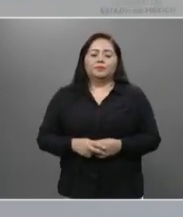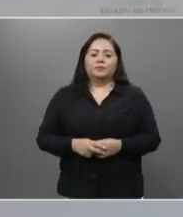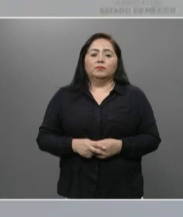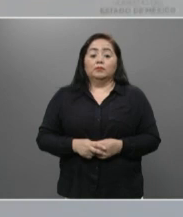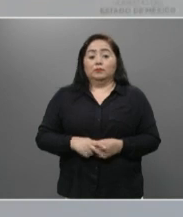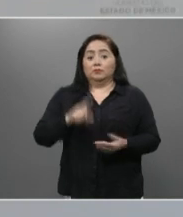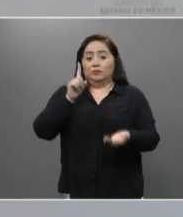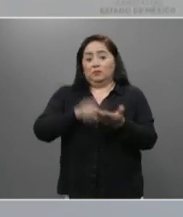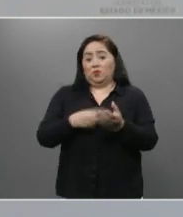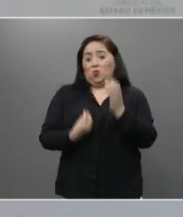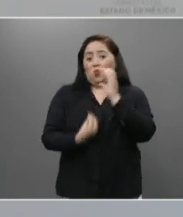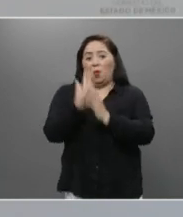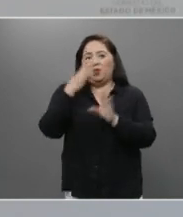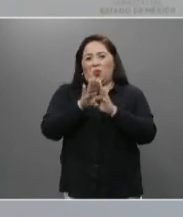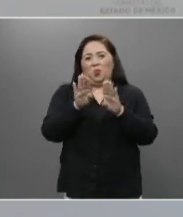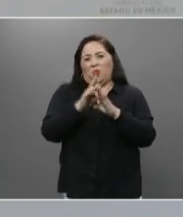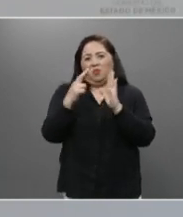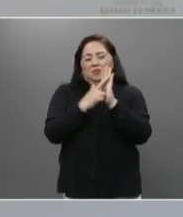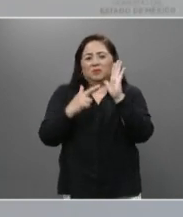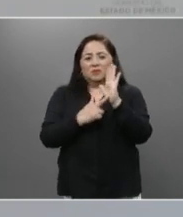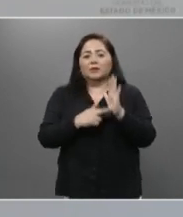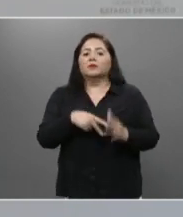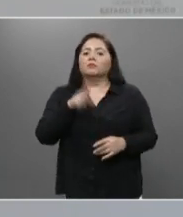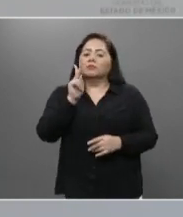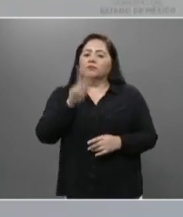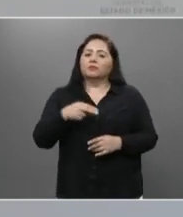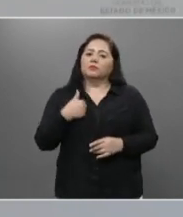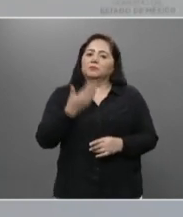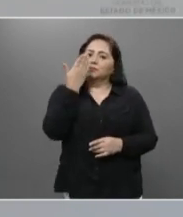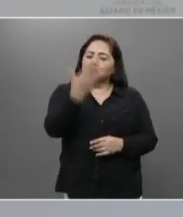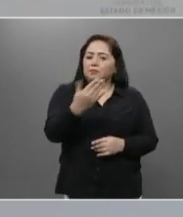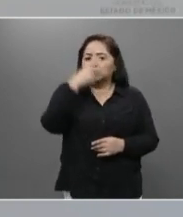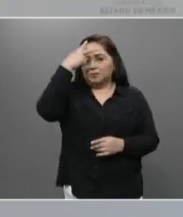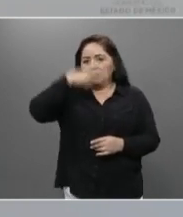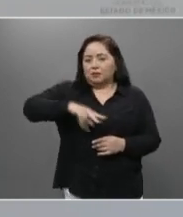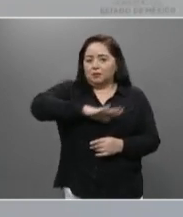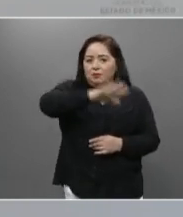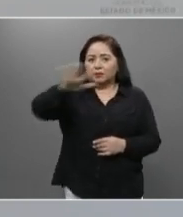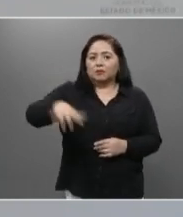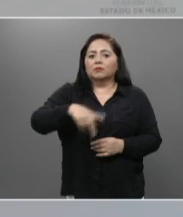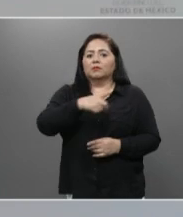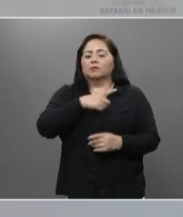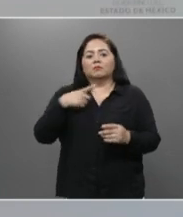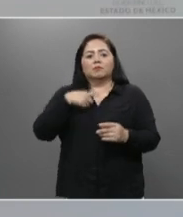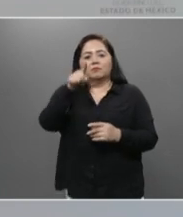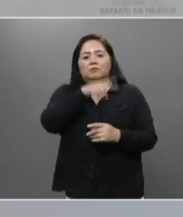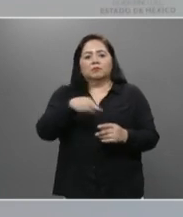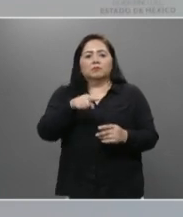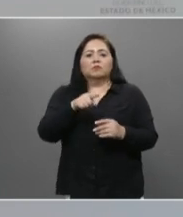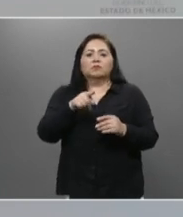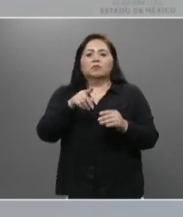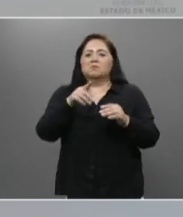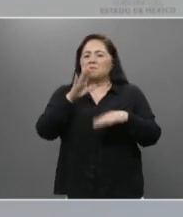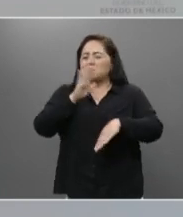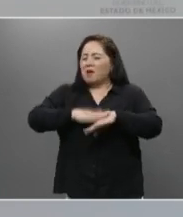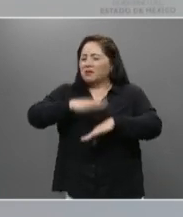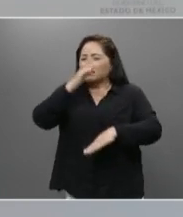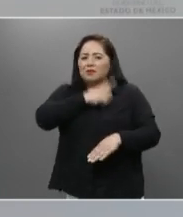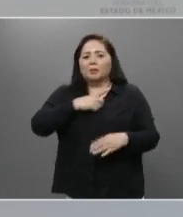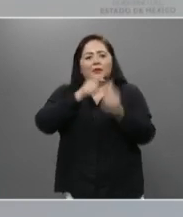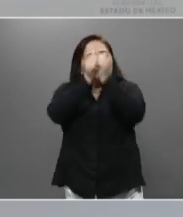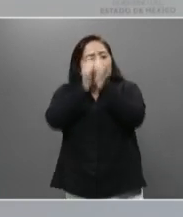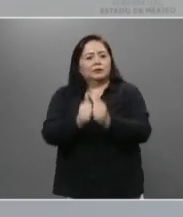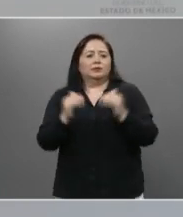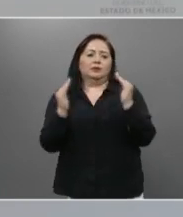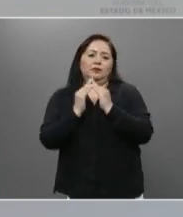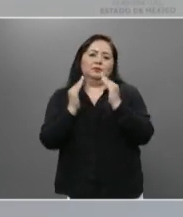Bajo estas nuevas medidas, les pido a los mexiquenses que permanezcan la mayor parte del tiempo en